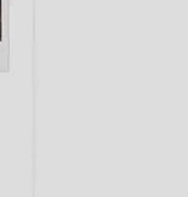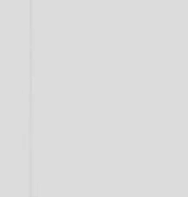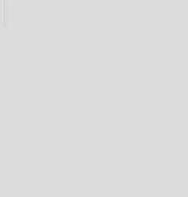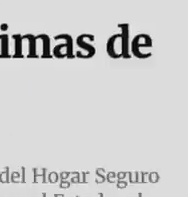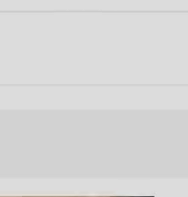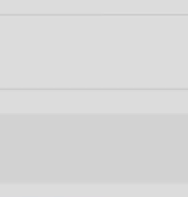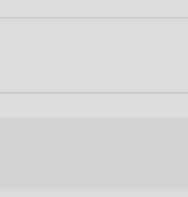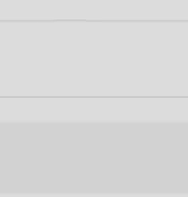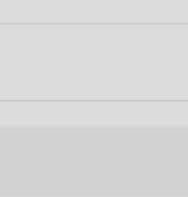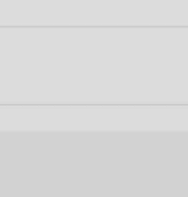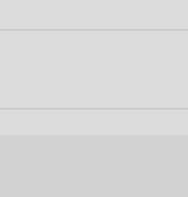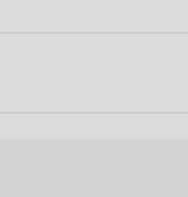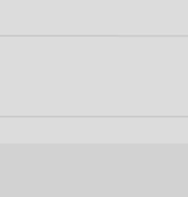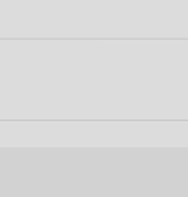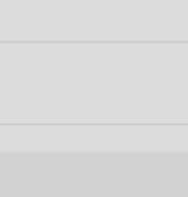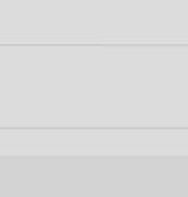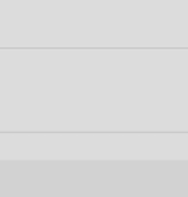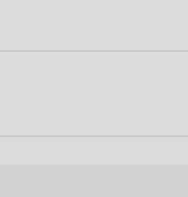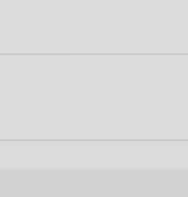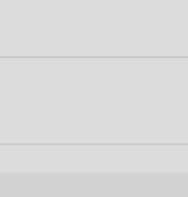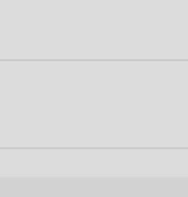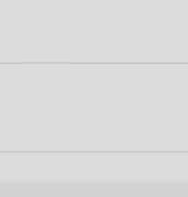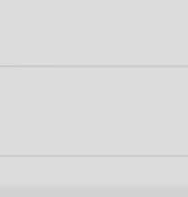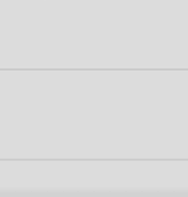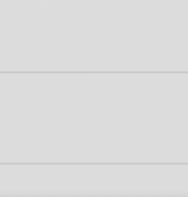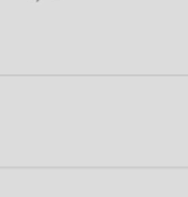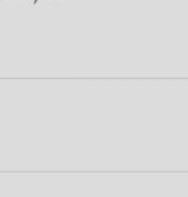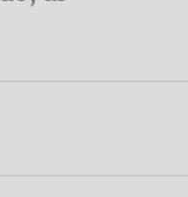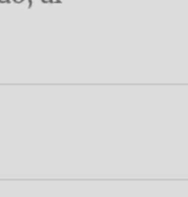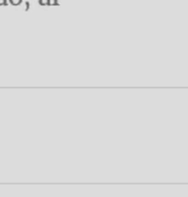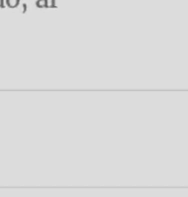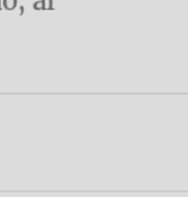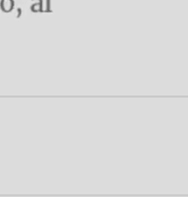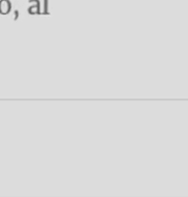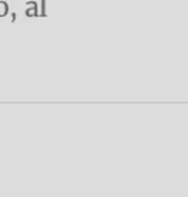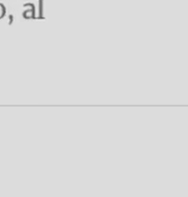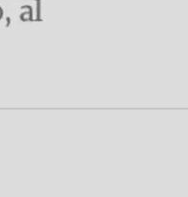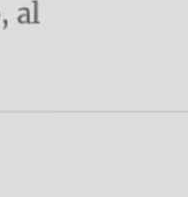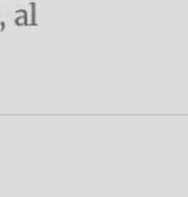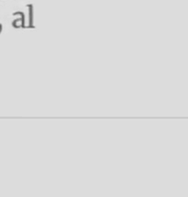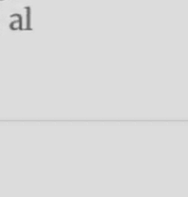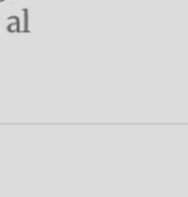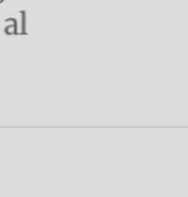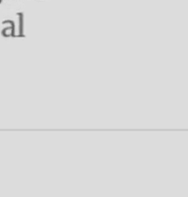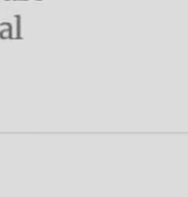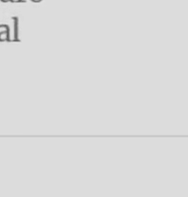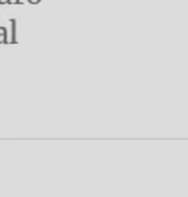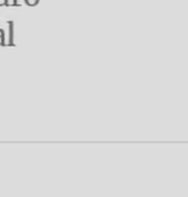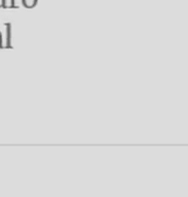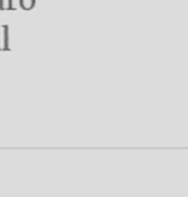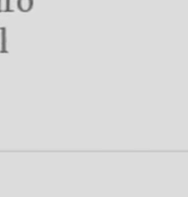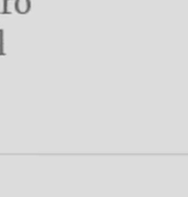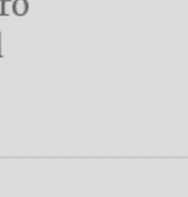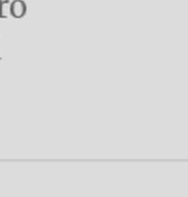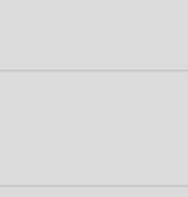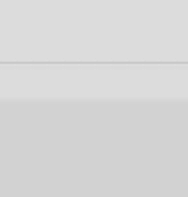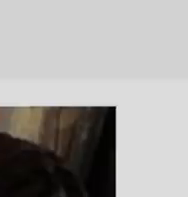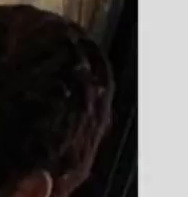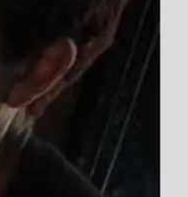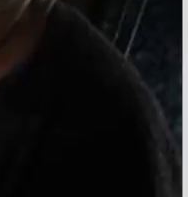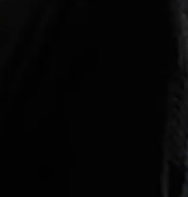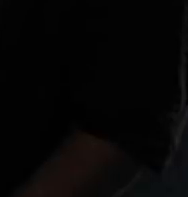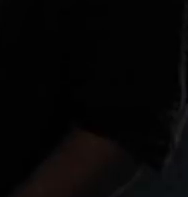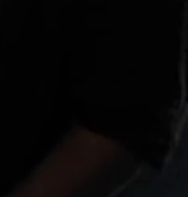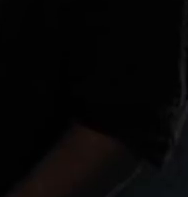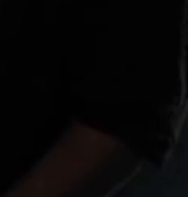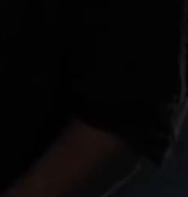niñez, para menores, donde producto de un incendio y malos manejos de una fuga y